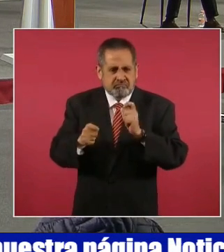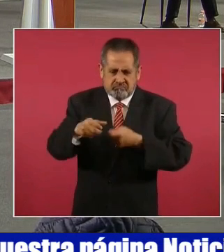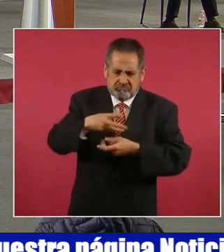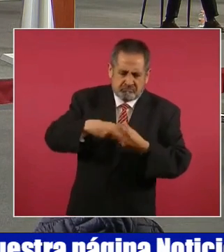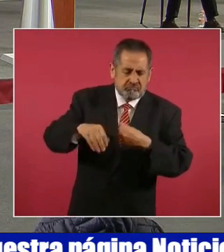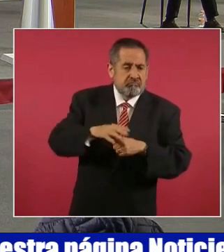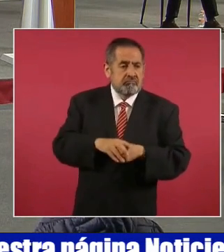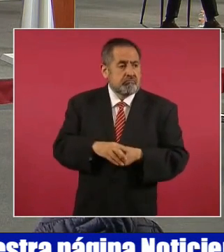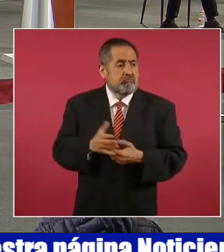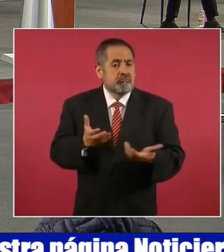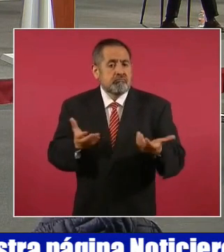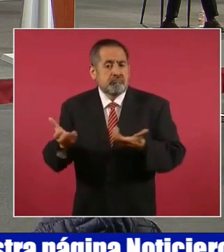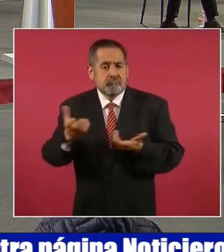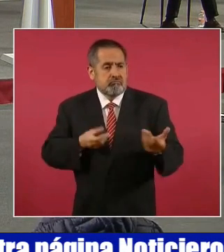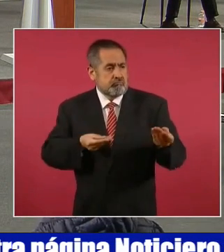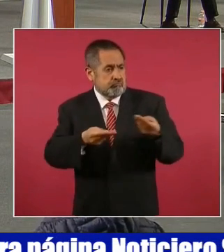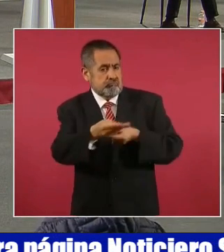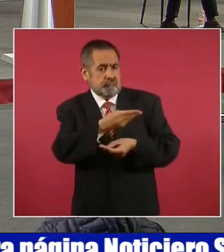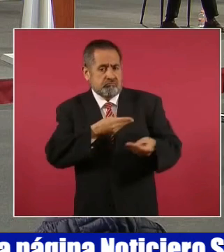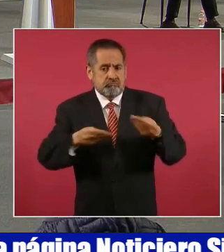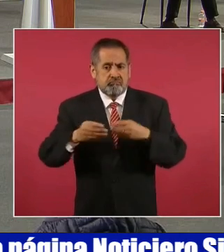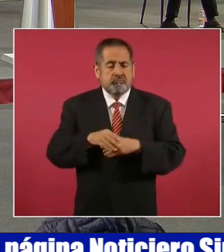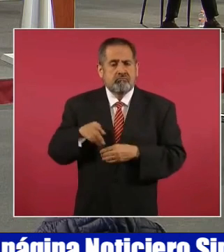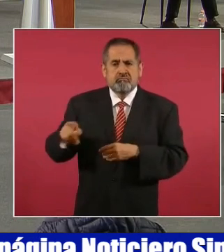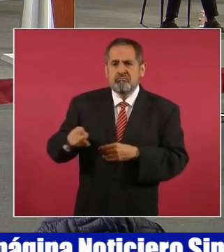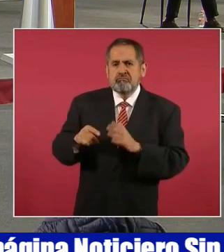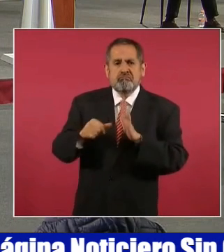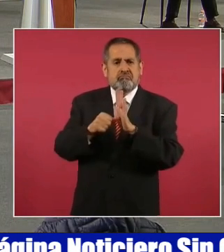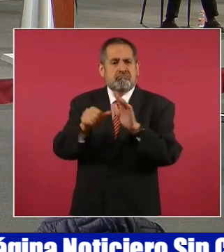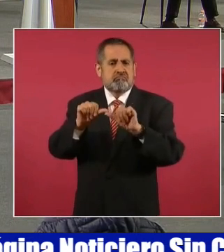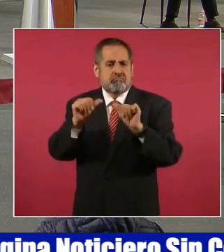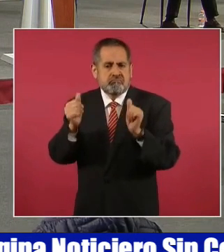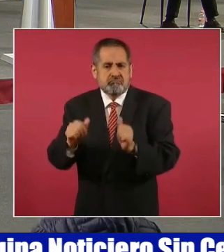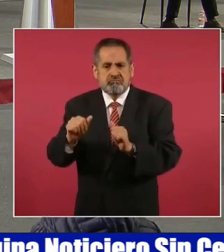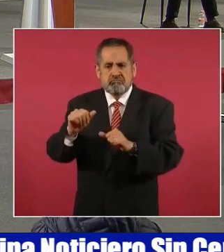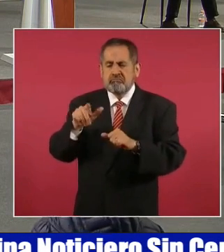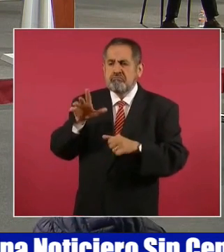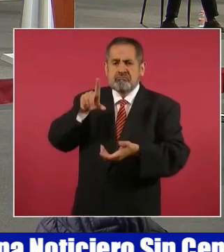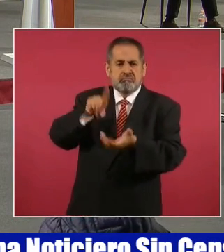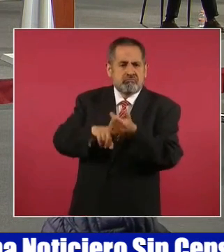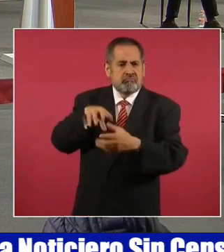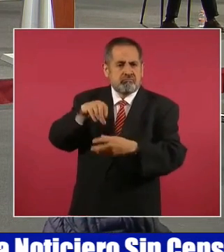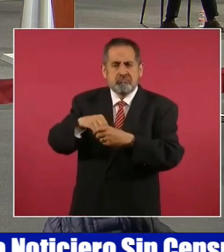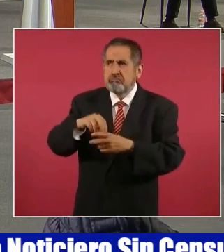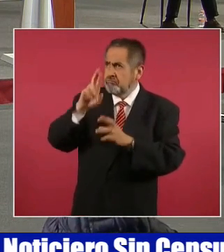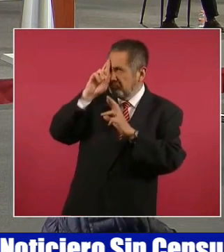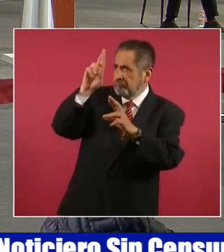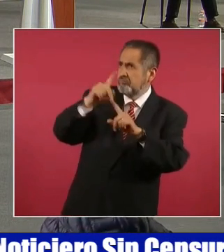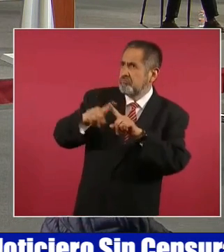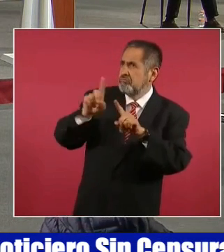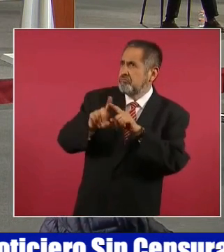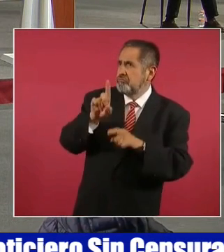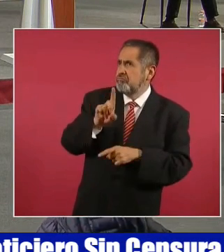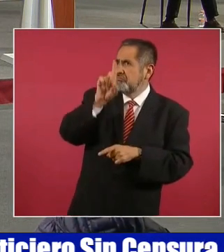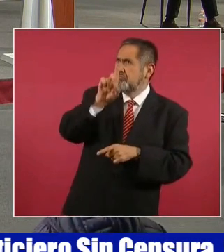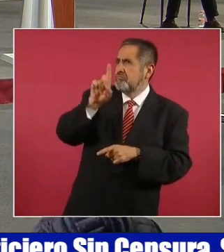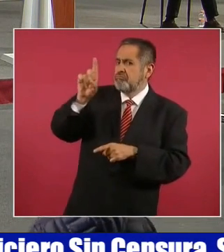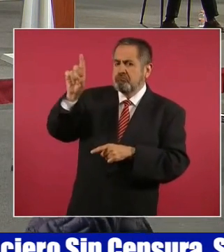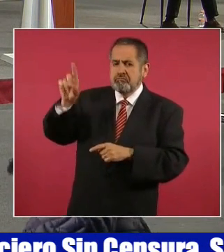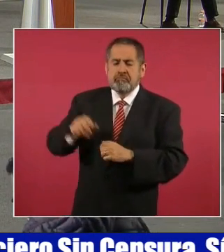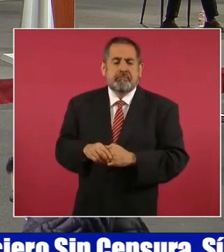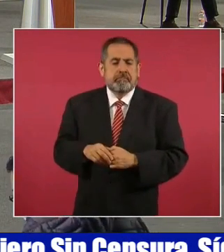intercambio comercial, expresiones artísticas y cultos politeístas. Después de Cristo,